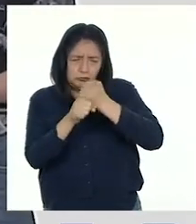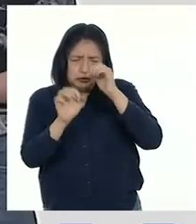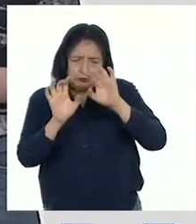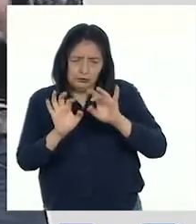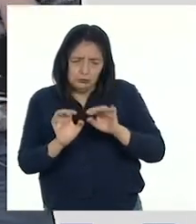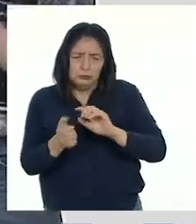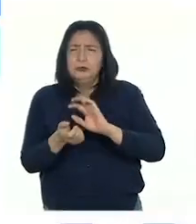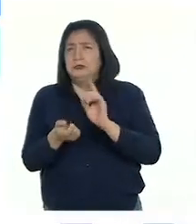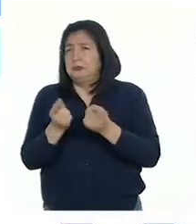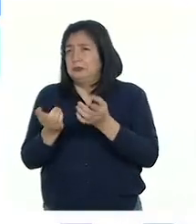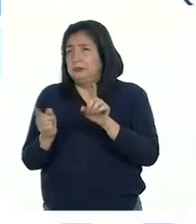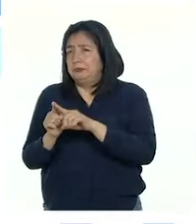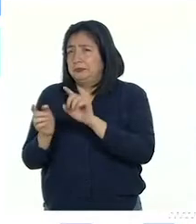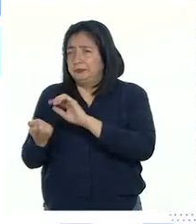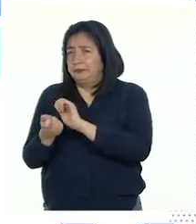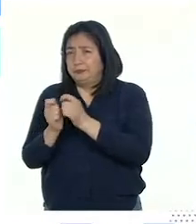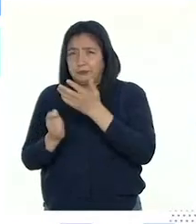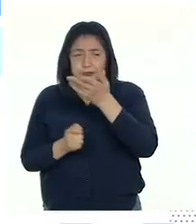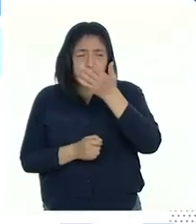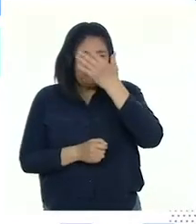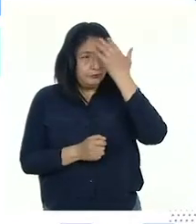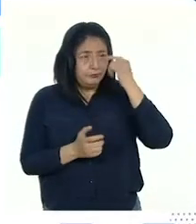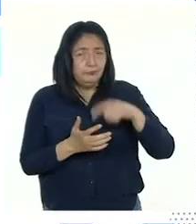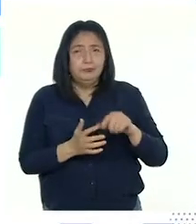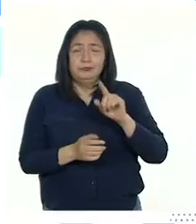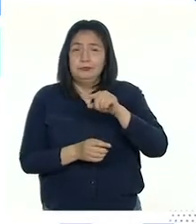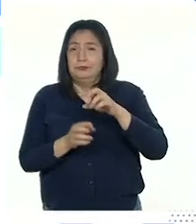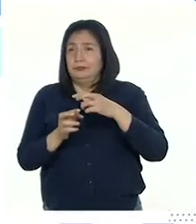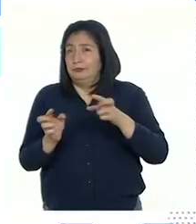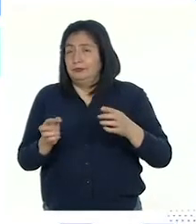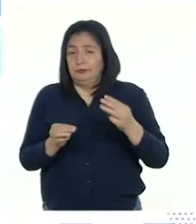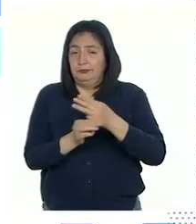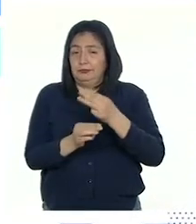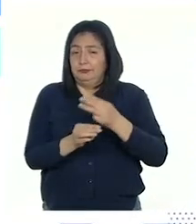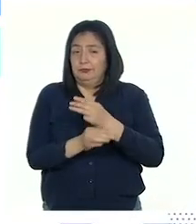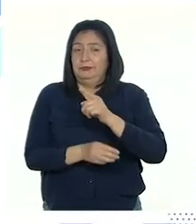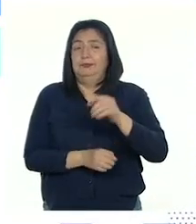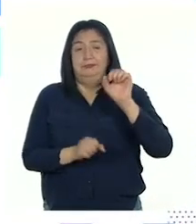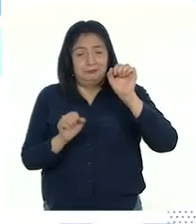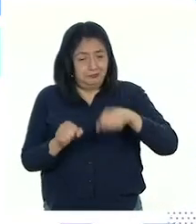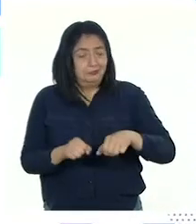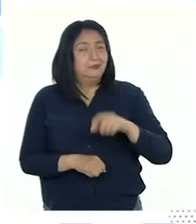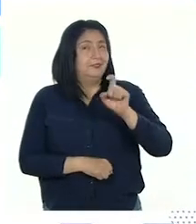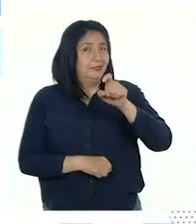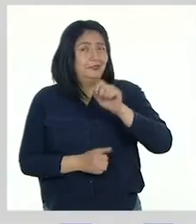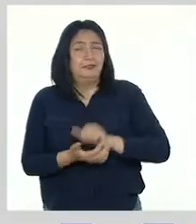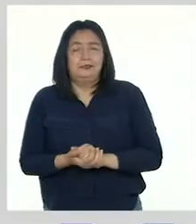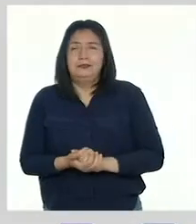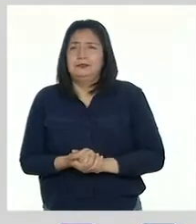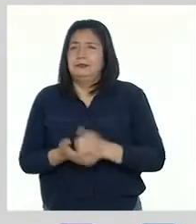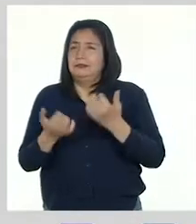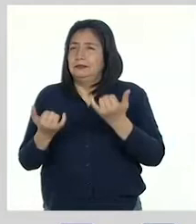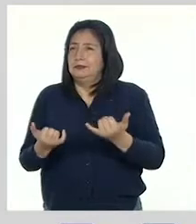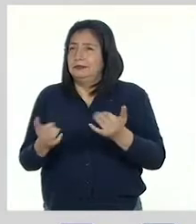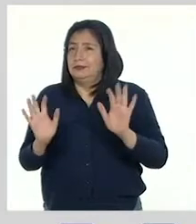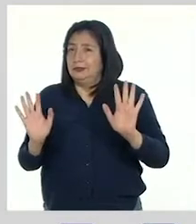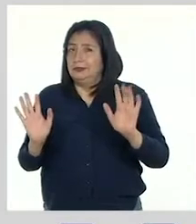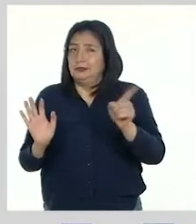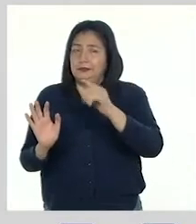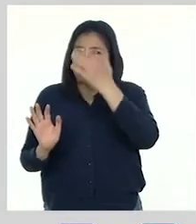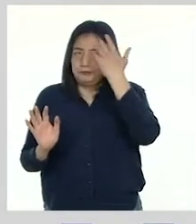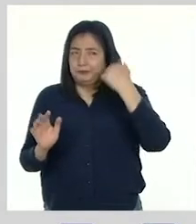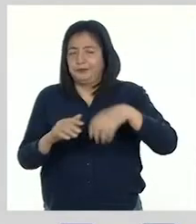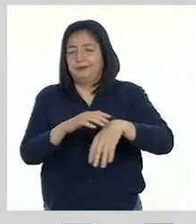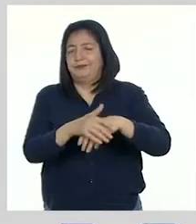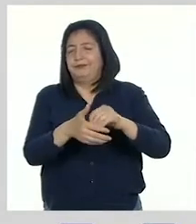mejorarlos. Para mañana, olvides tener a la mano tus productos de matemática porque los vamos a necesitar. Y ahora sí, no te